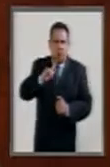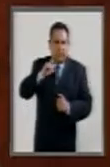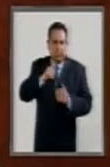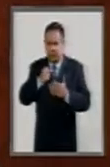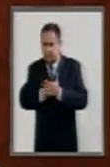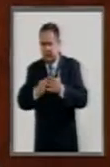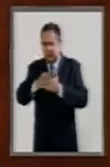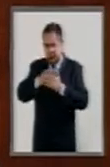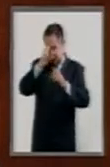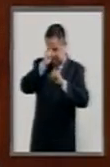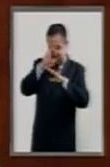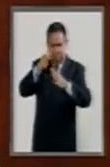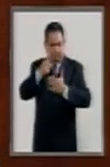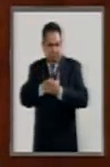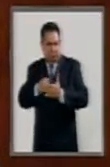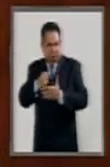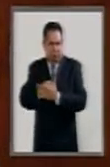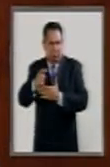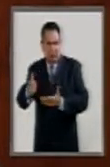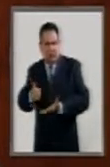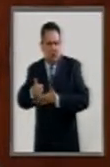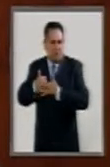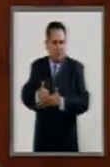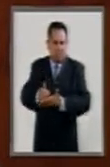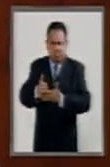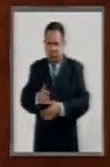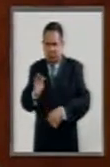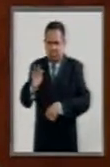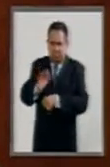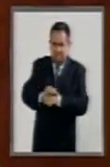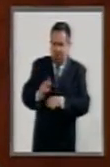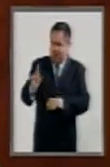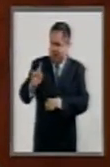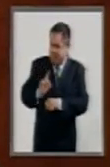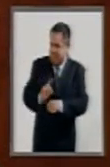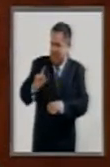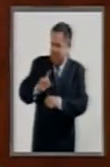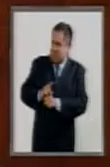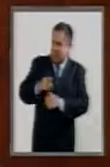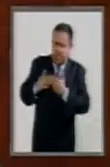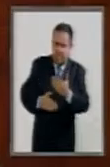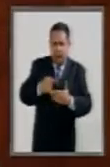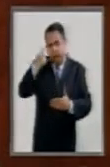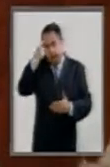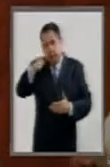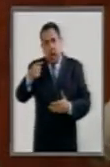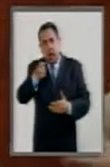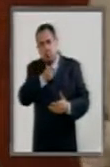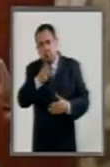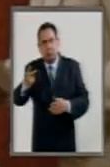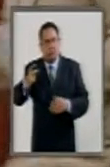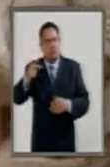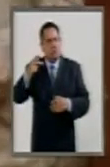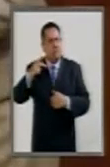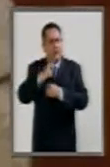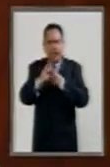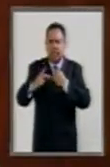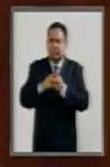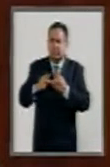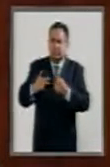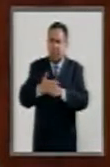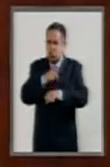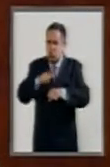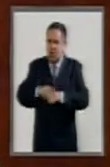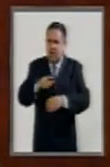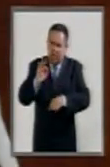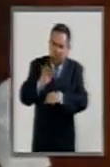visionarias que contribuyeron y contribuyen día a día por las grandes causas nacionales y por